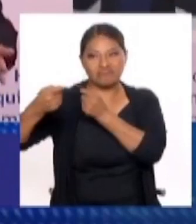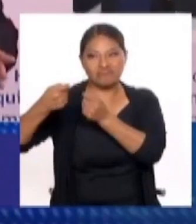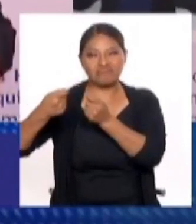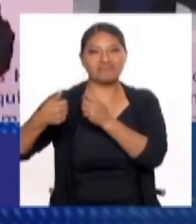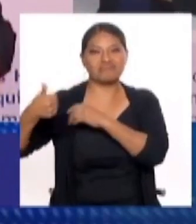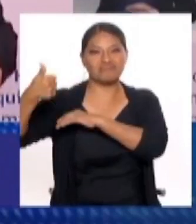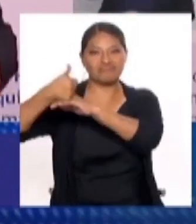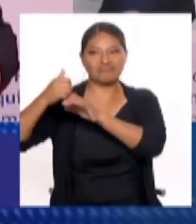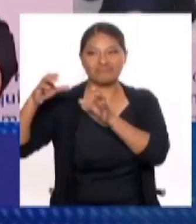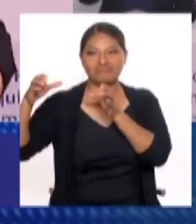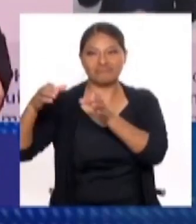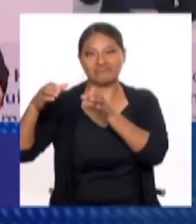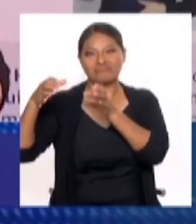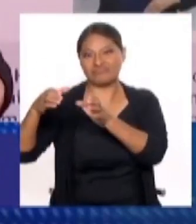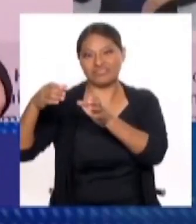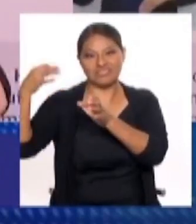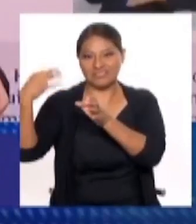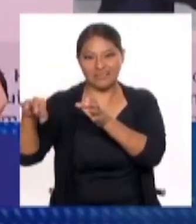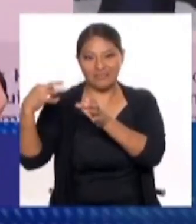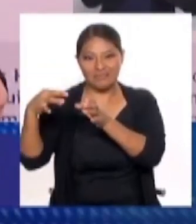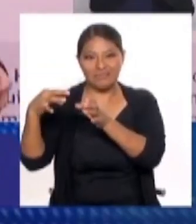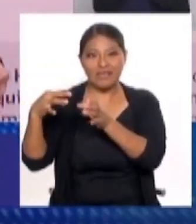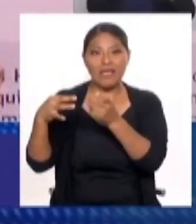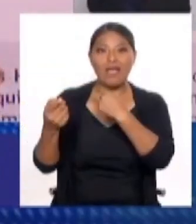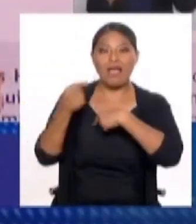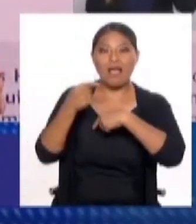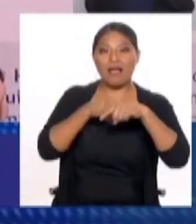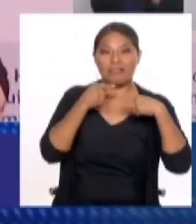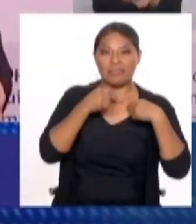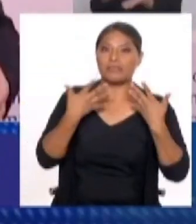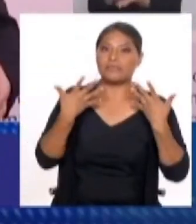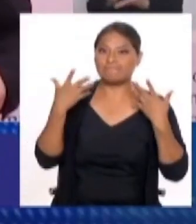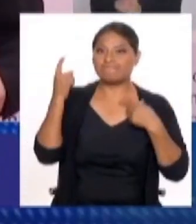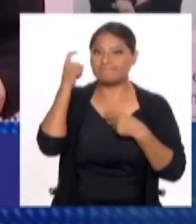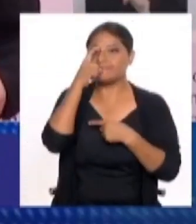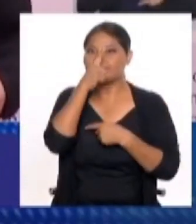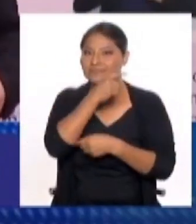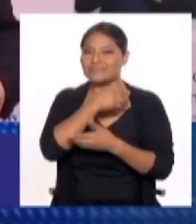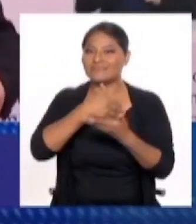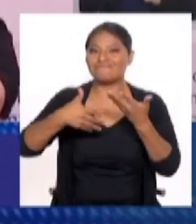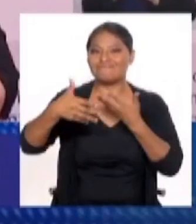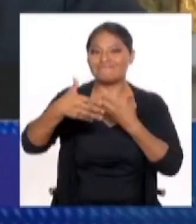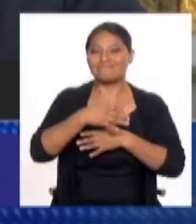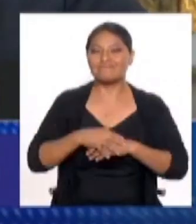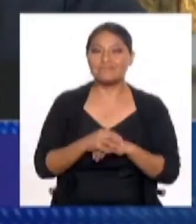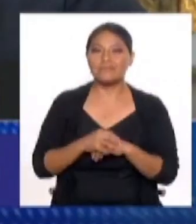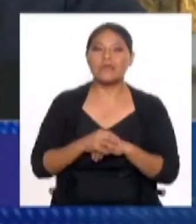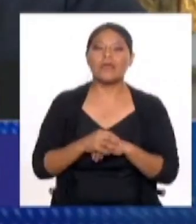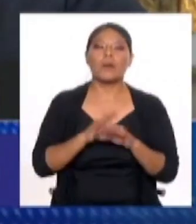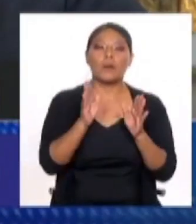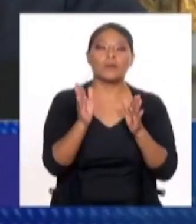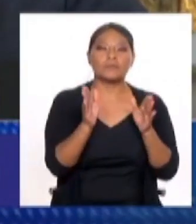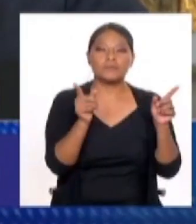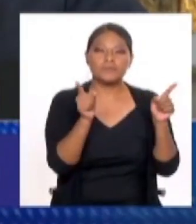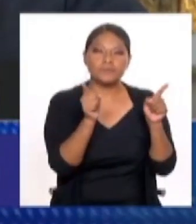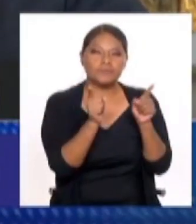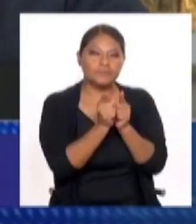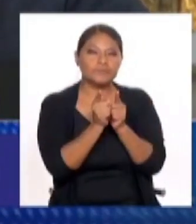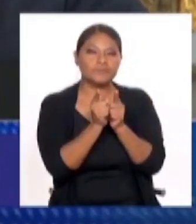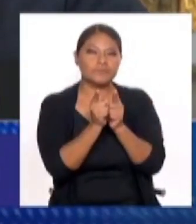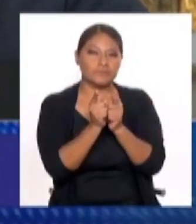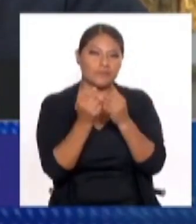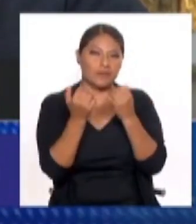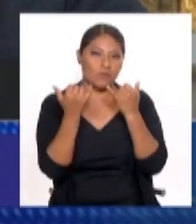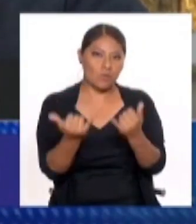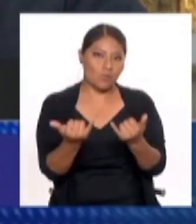Es una situación, desde el punto de vista del gobierno, y la izquierda bastante dramática. Y para ir cerrando, ¿tú crees entonces que esta,